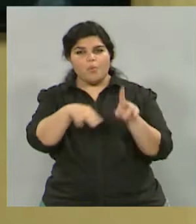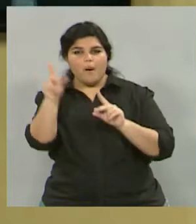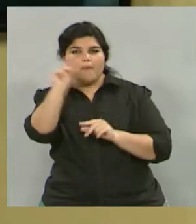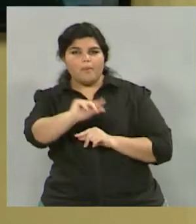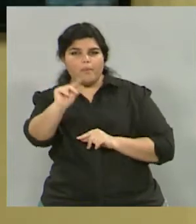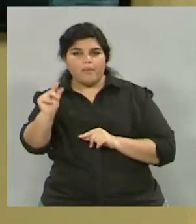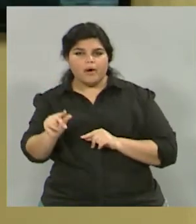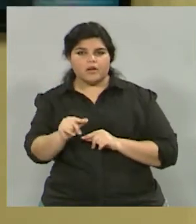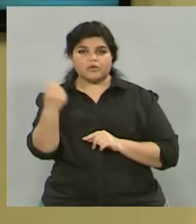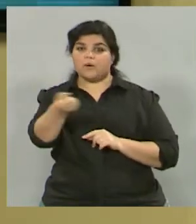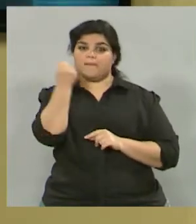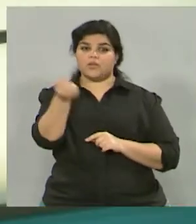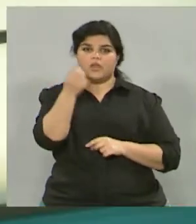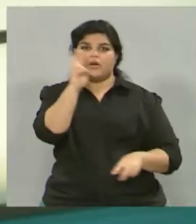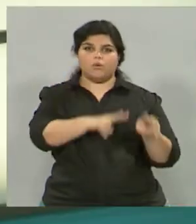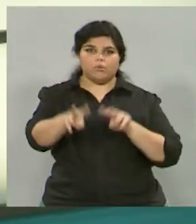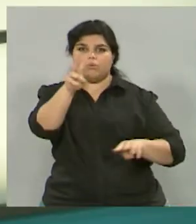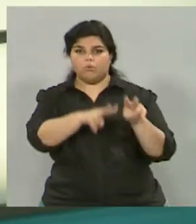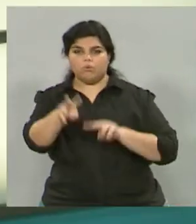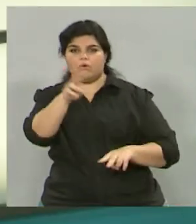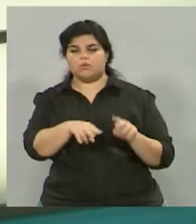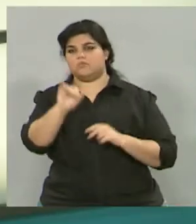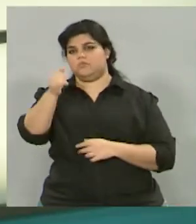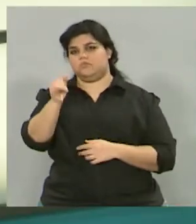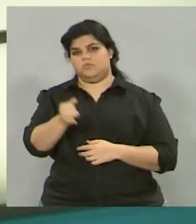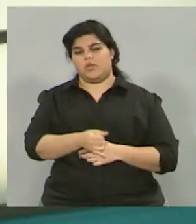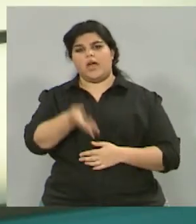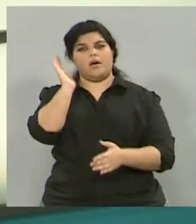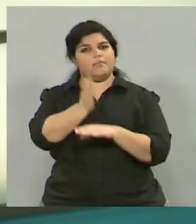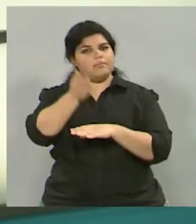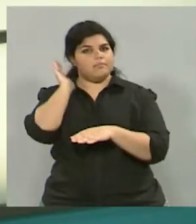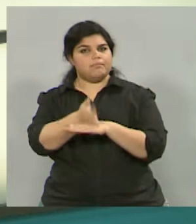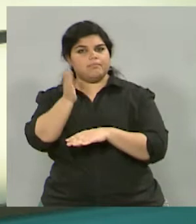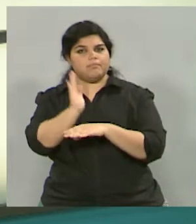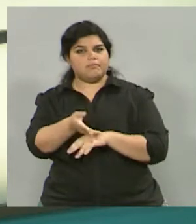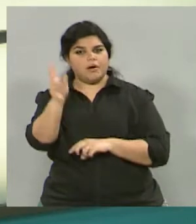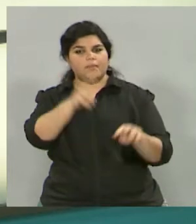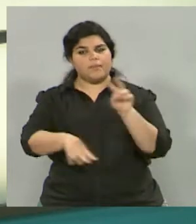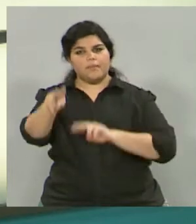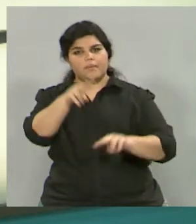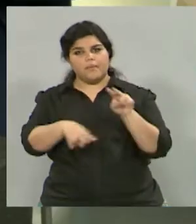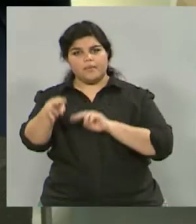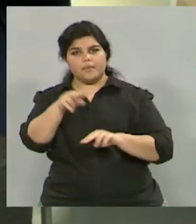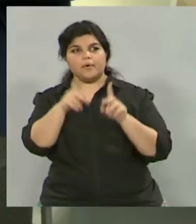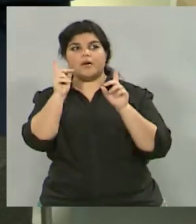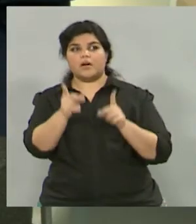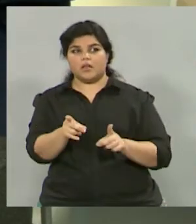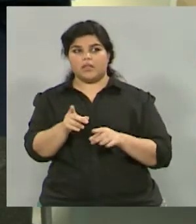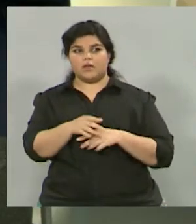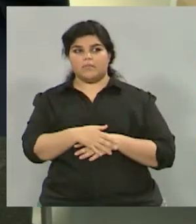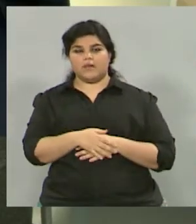es buscar mucho. Buscar mucho, caminar, el estudiante tiene hoy en día la alternativa de toda la